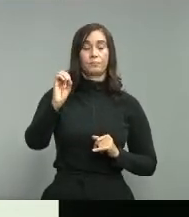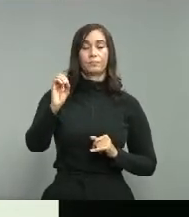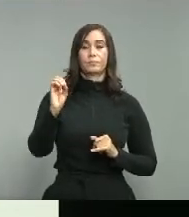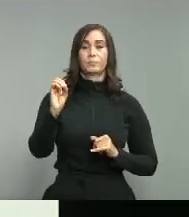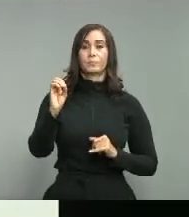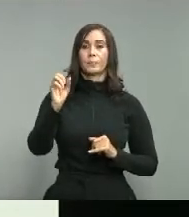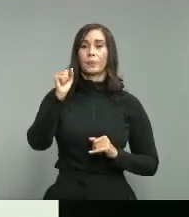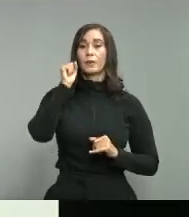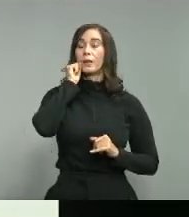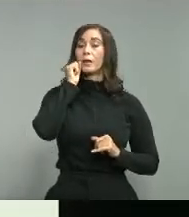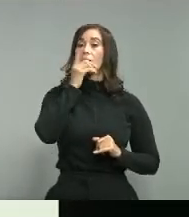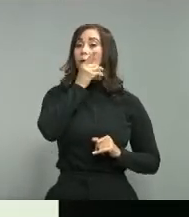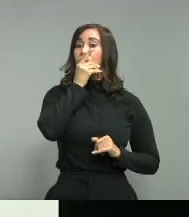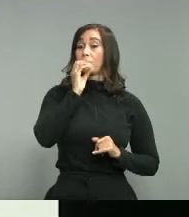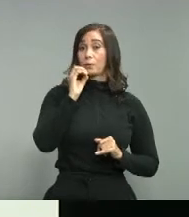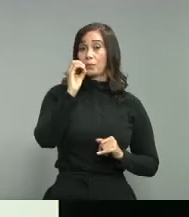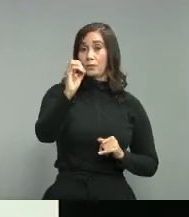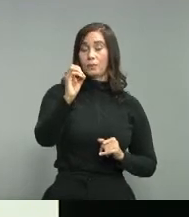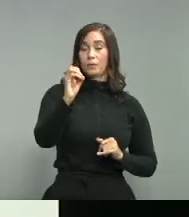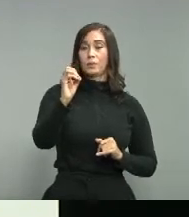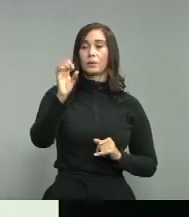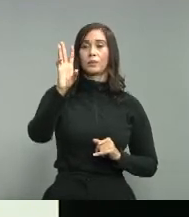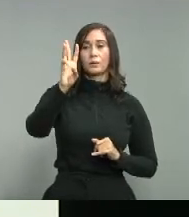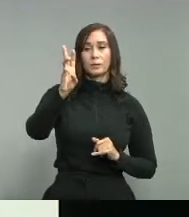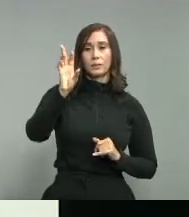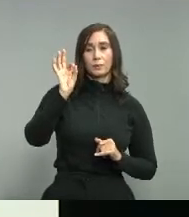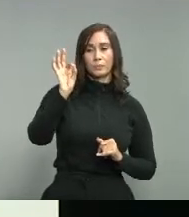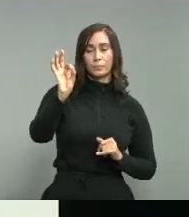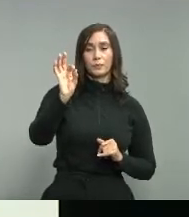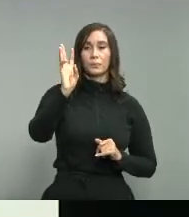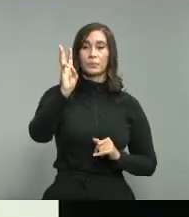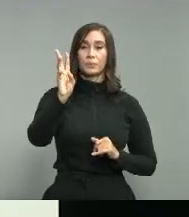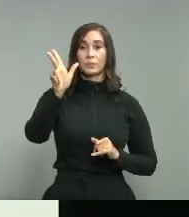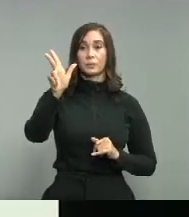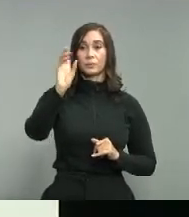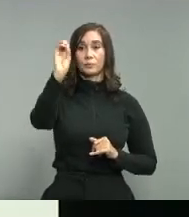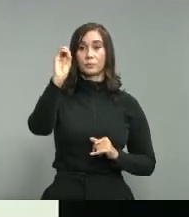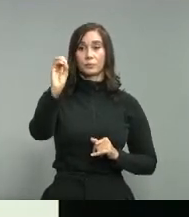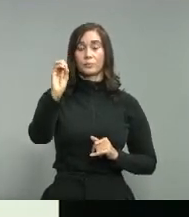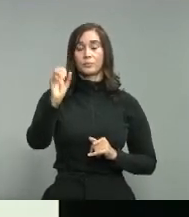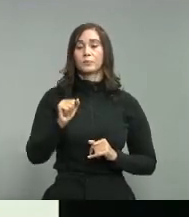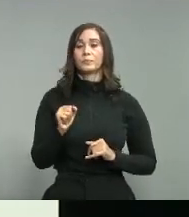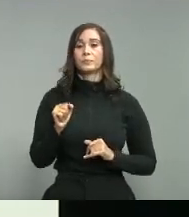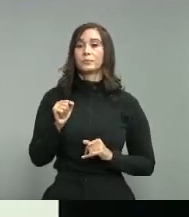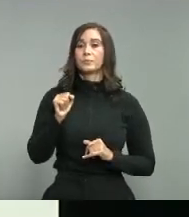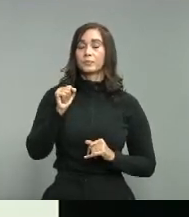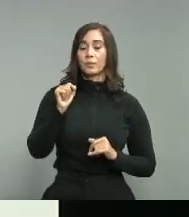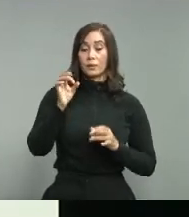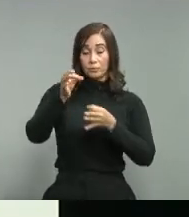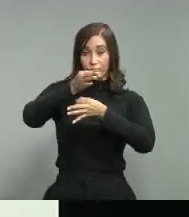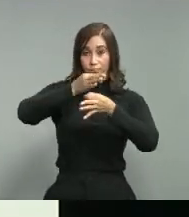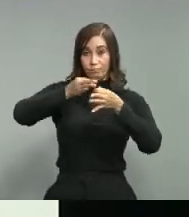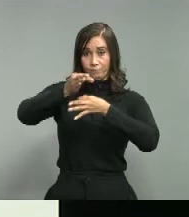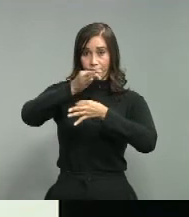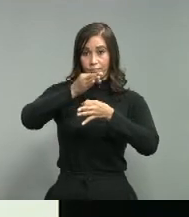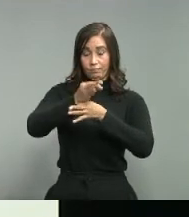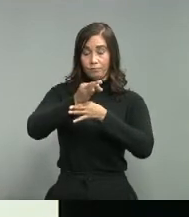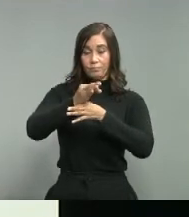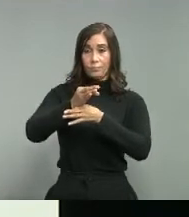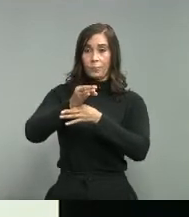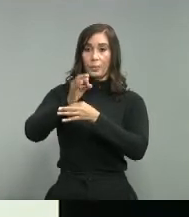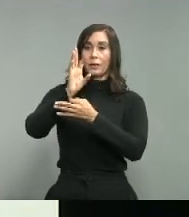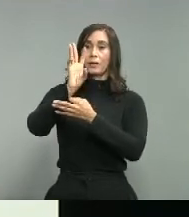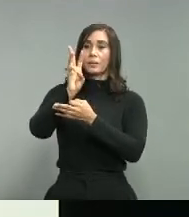Santo Domingo Oeste 6.63% San Francisco de Macorís